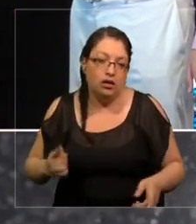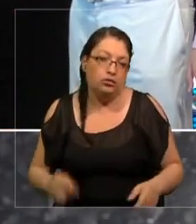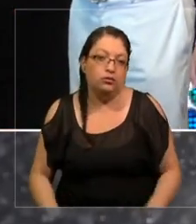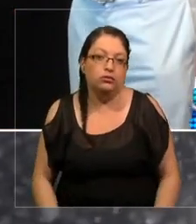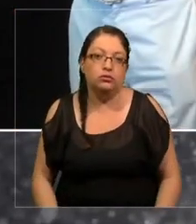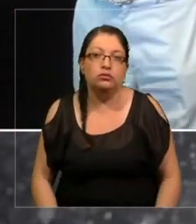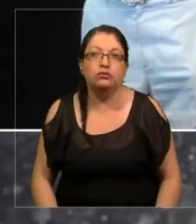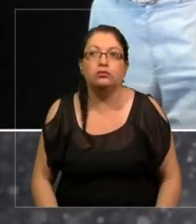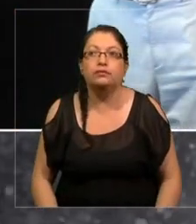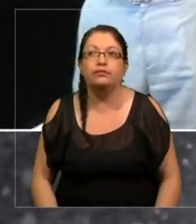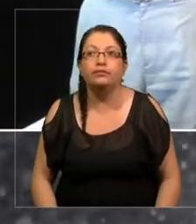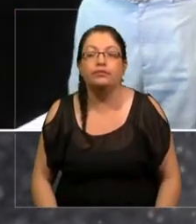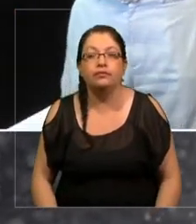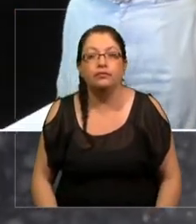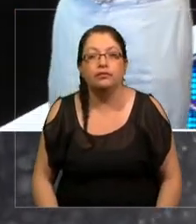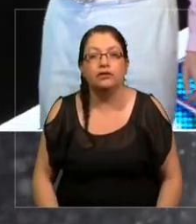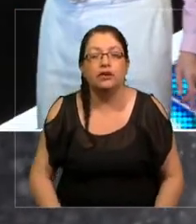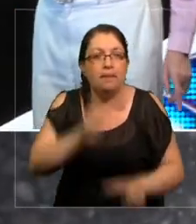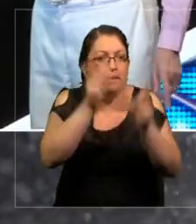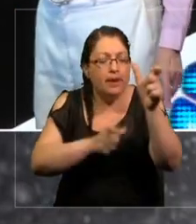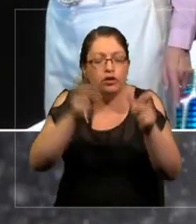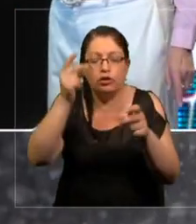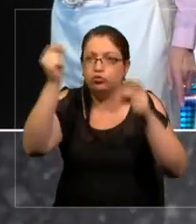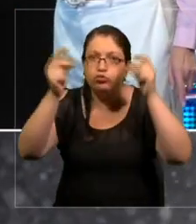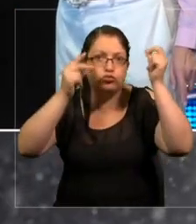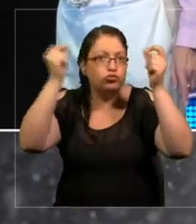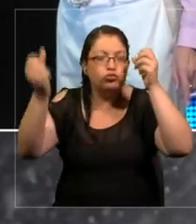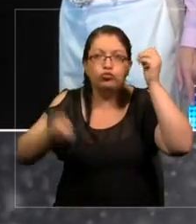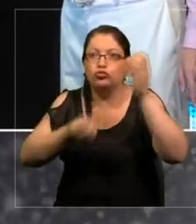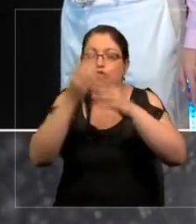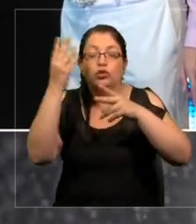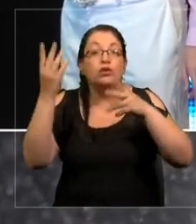Más personas súper creativas por cápita.